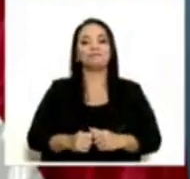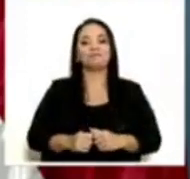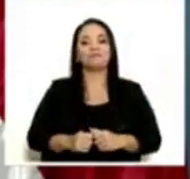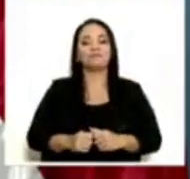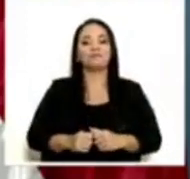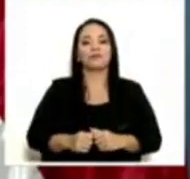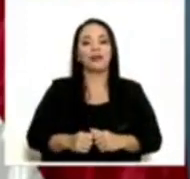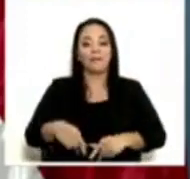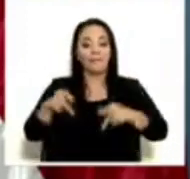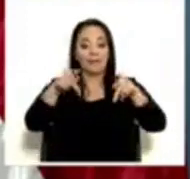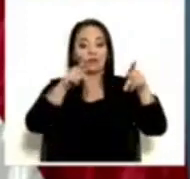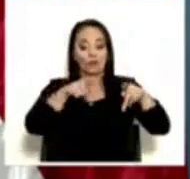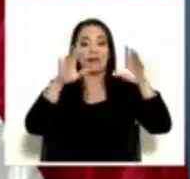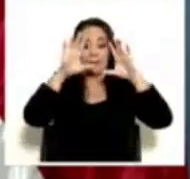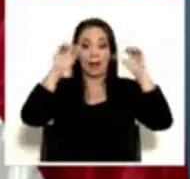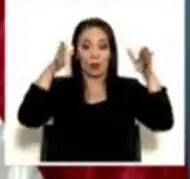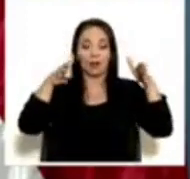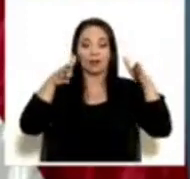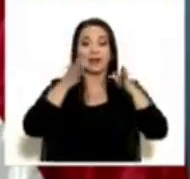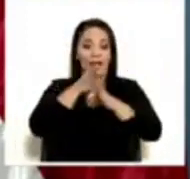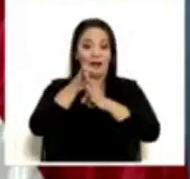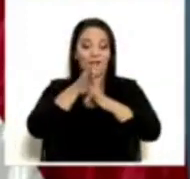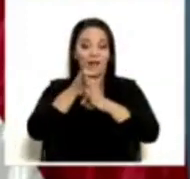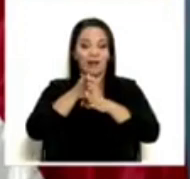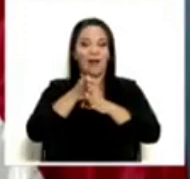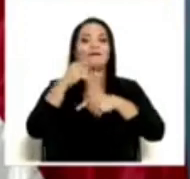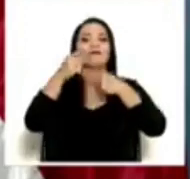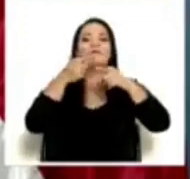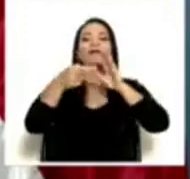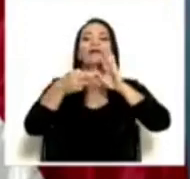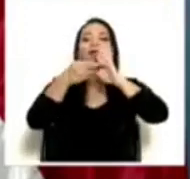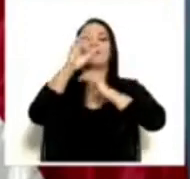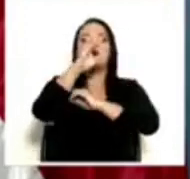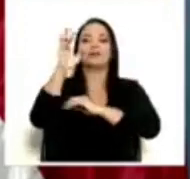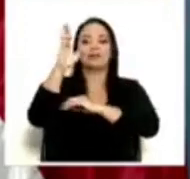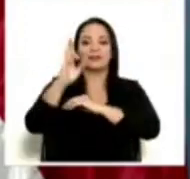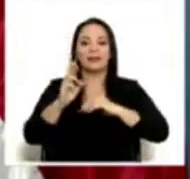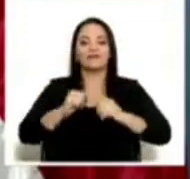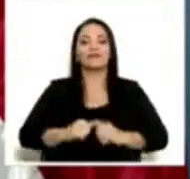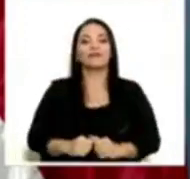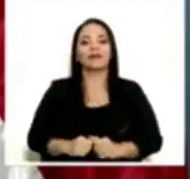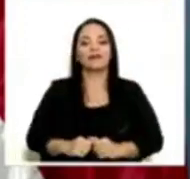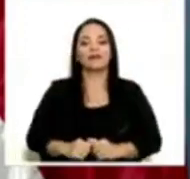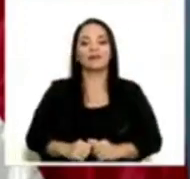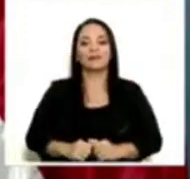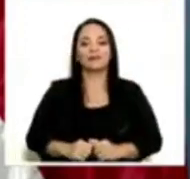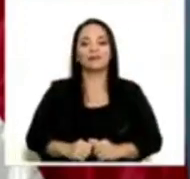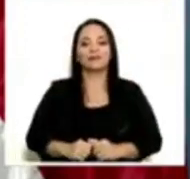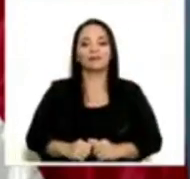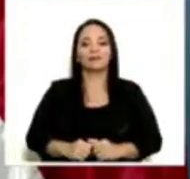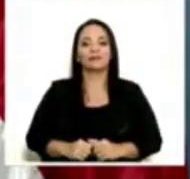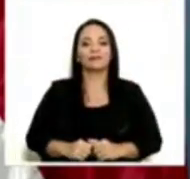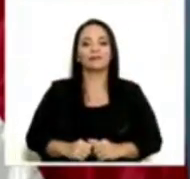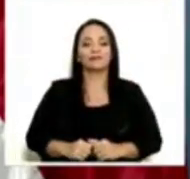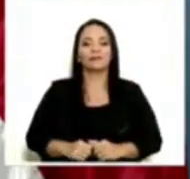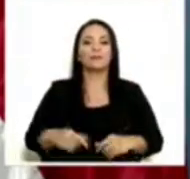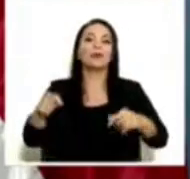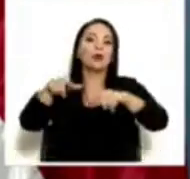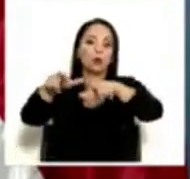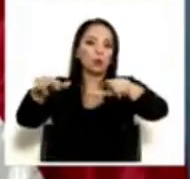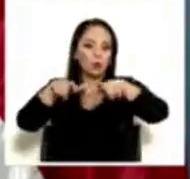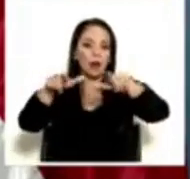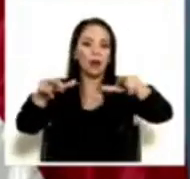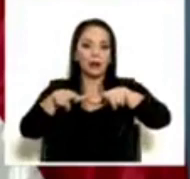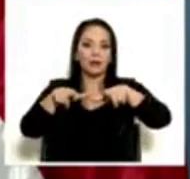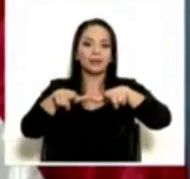están llevando lo que o van a ir a representar a Costa Rica donde se considera normalmente son